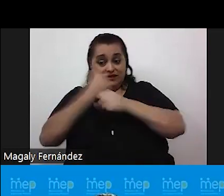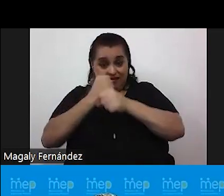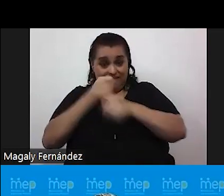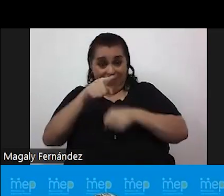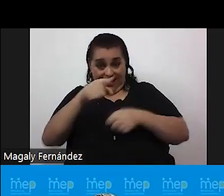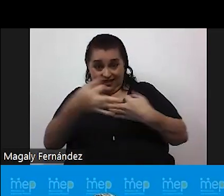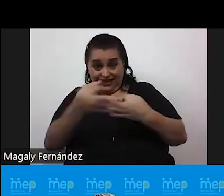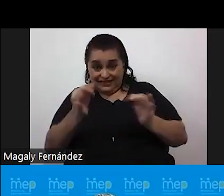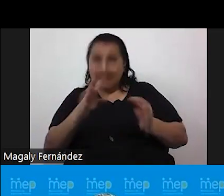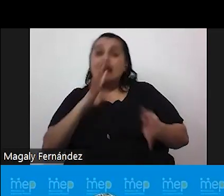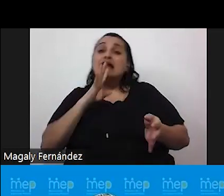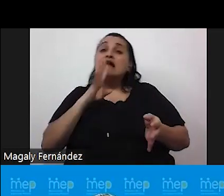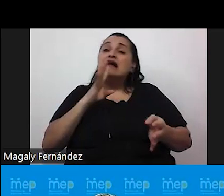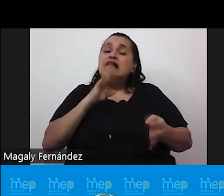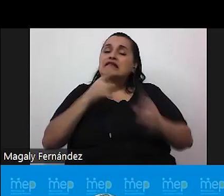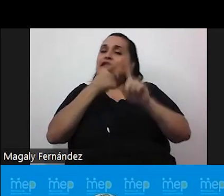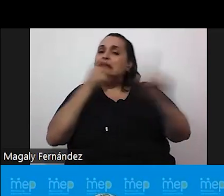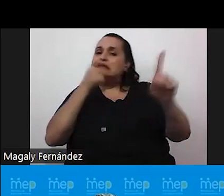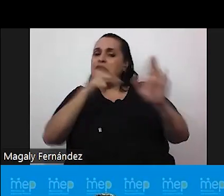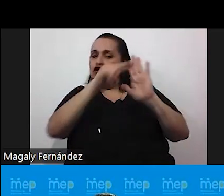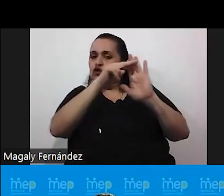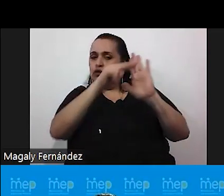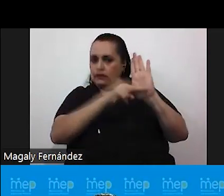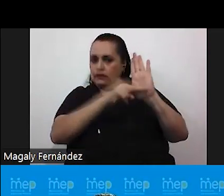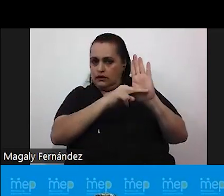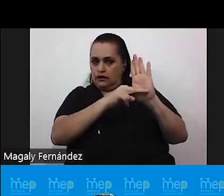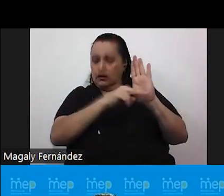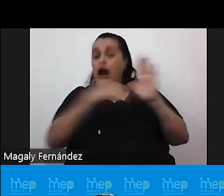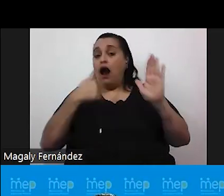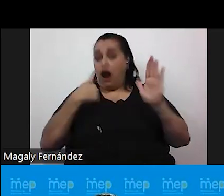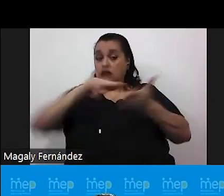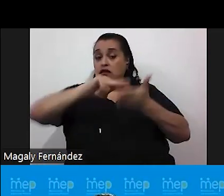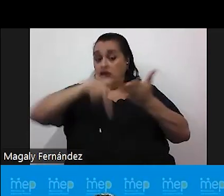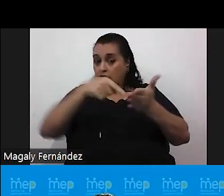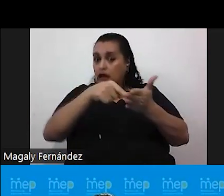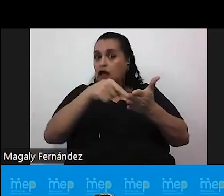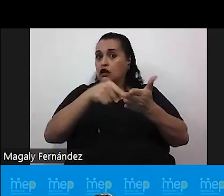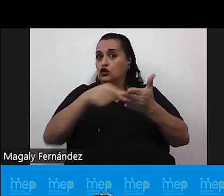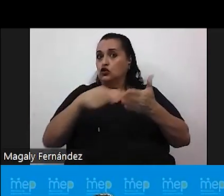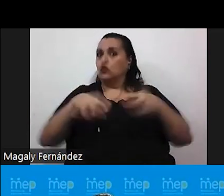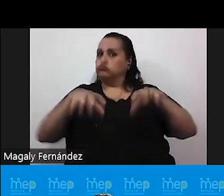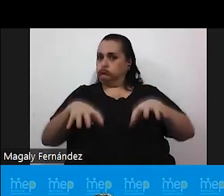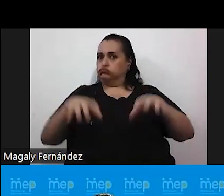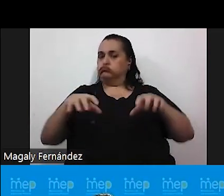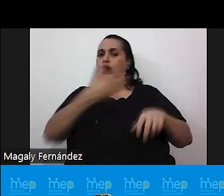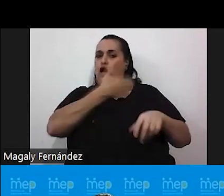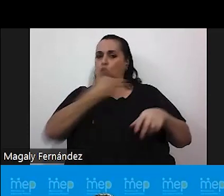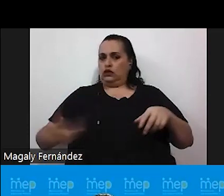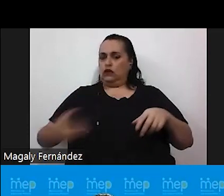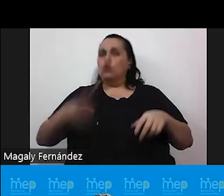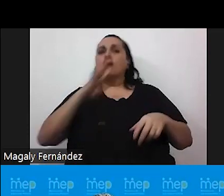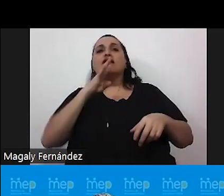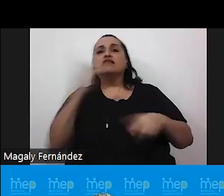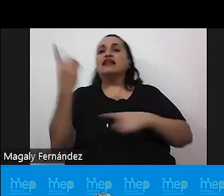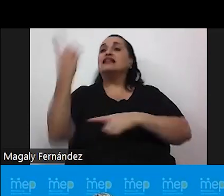hablarles un poquito de nuestra normativa hay un decreto ejecutivo que habla sobre el día nacional